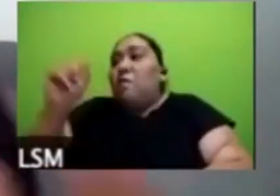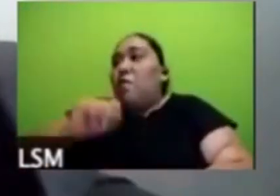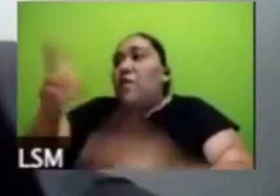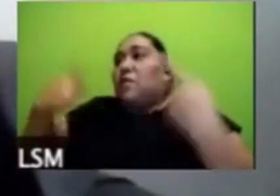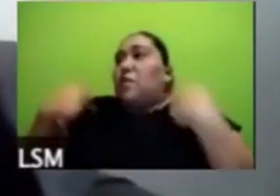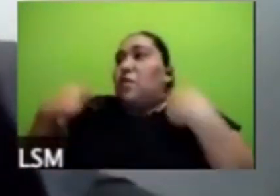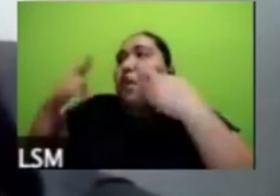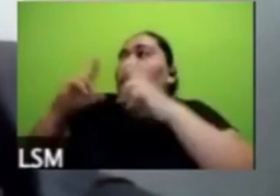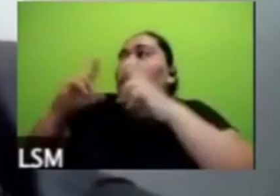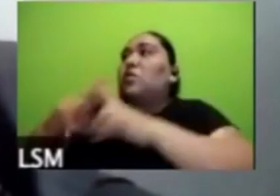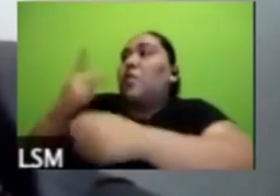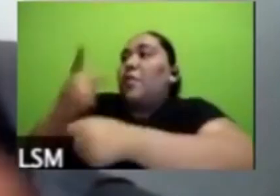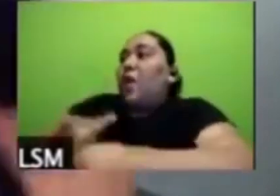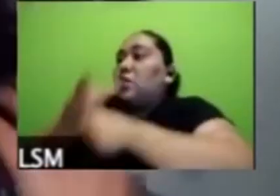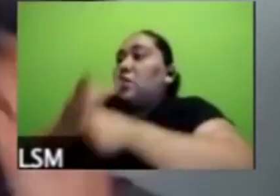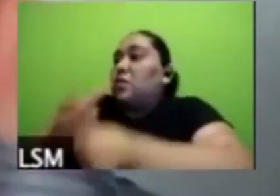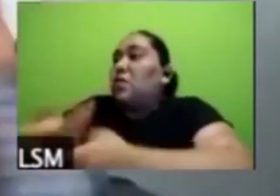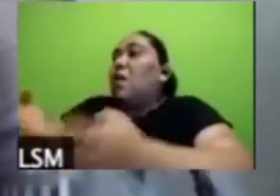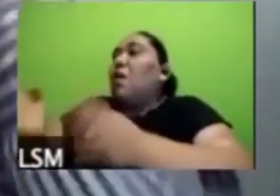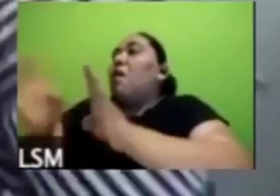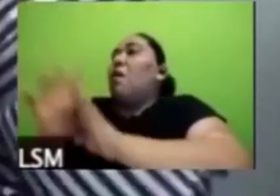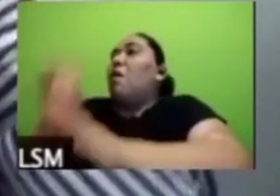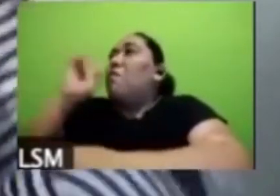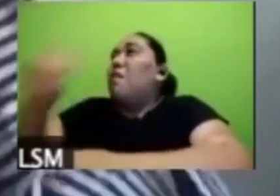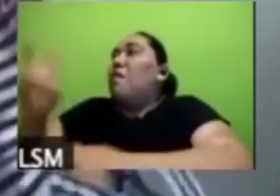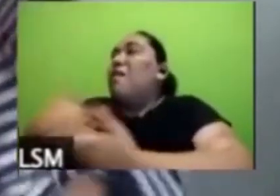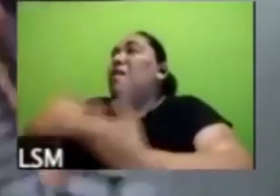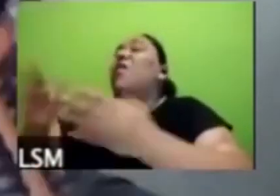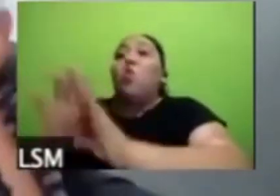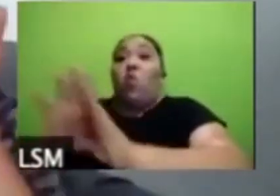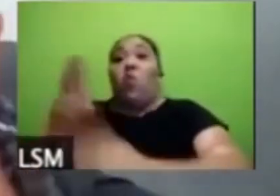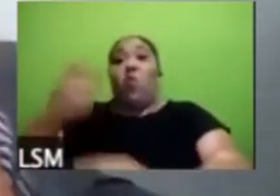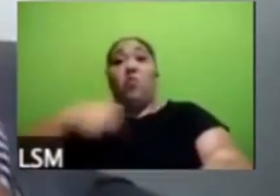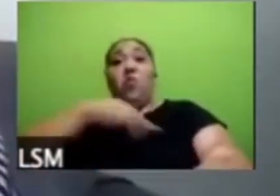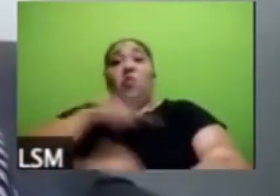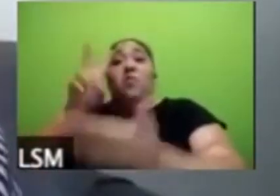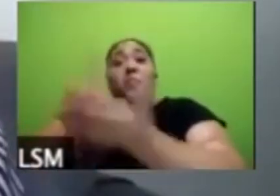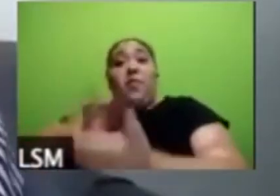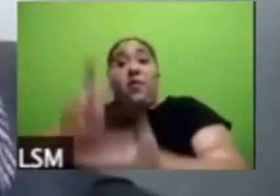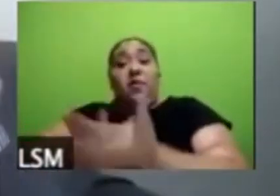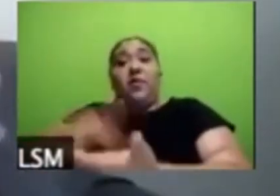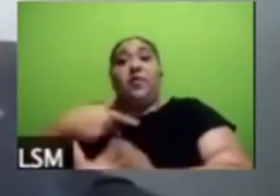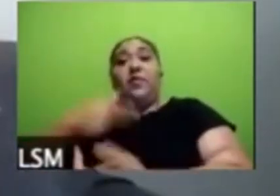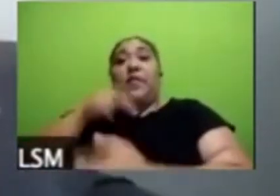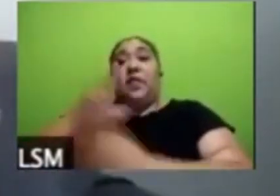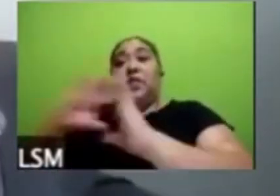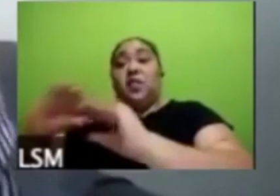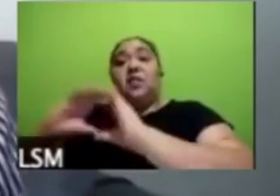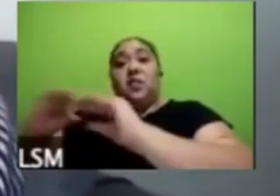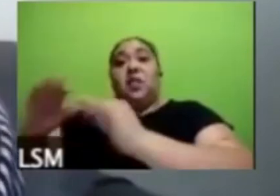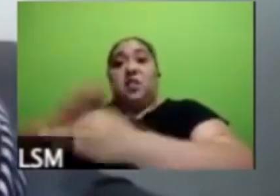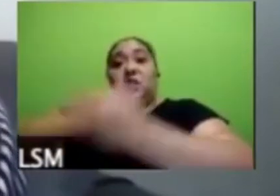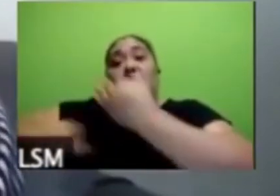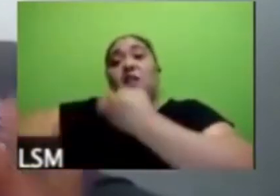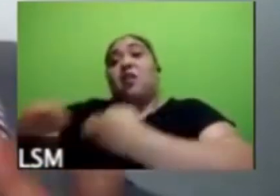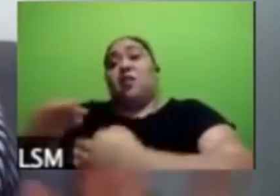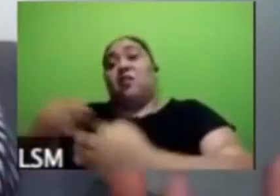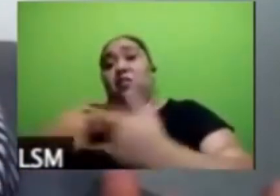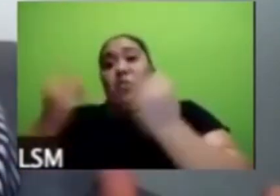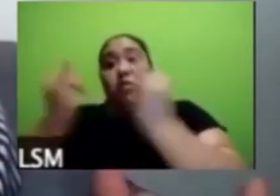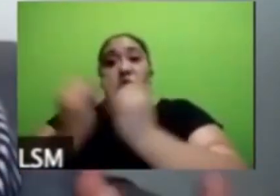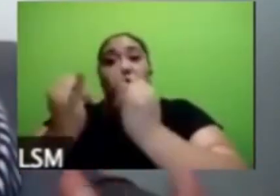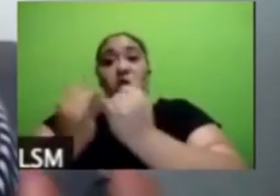pedagogía para estar con los niños y las niñas y enseñarles y también pues eso o sea ¿cómo